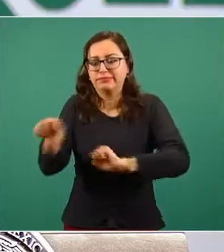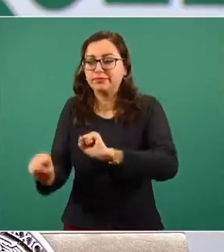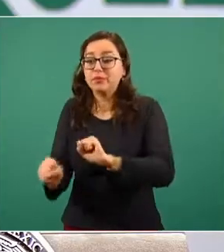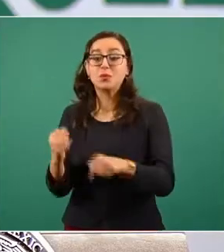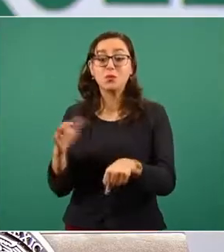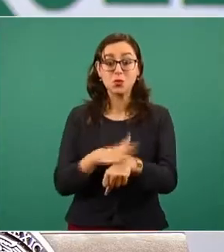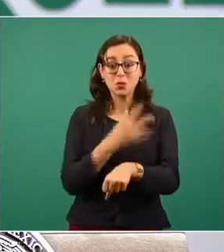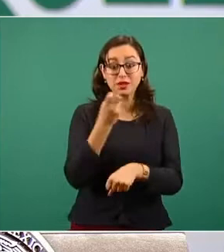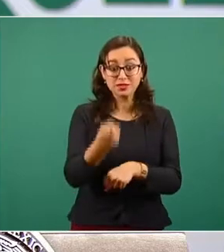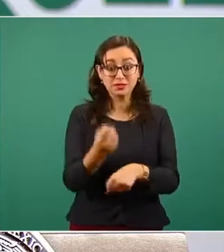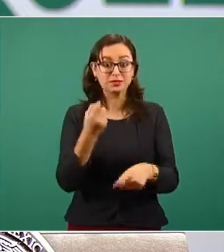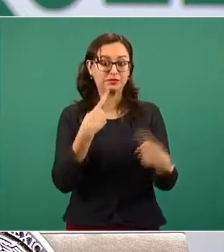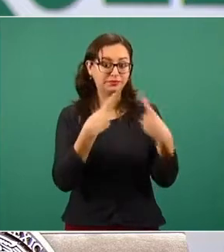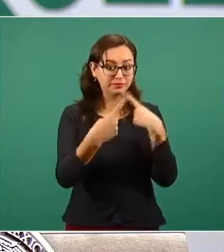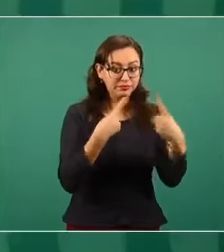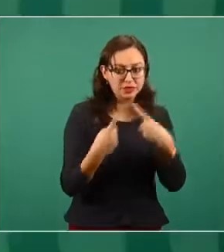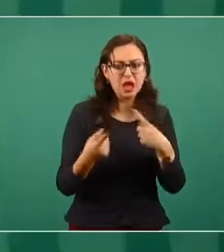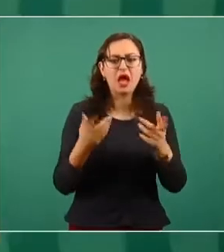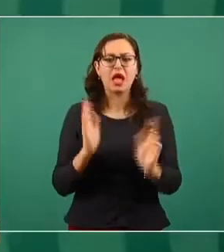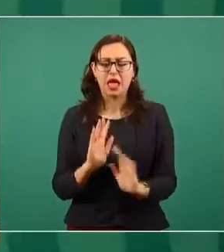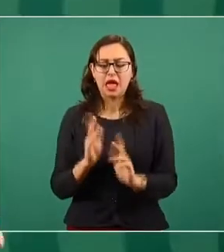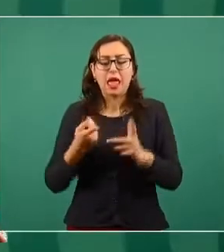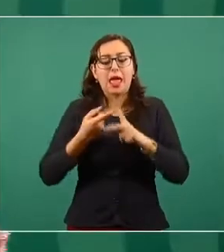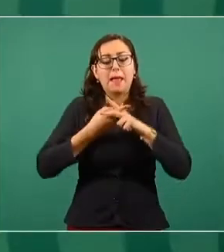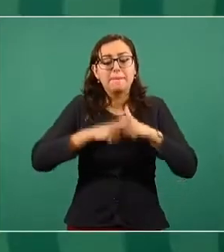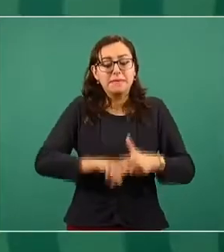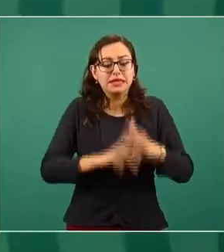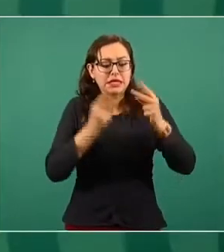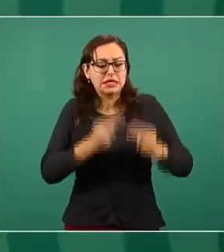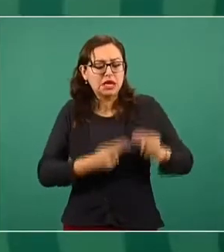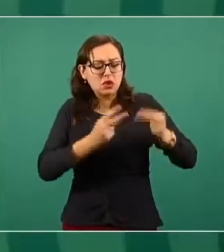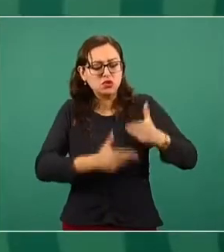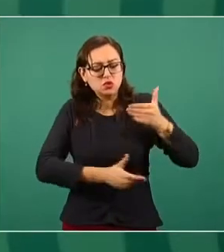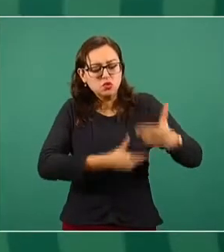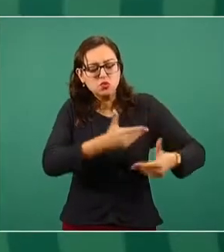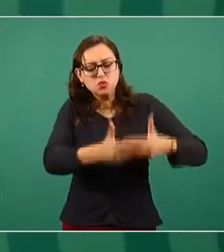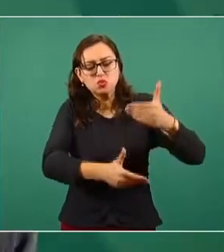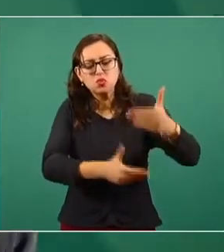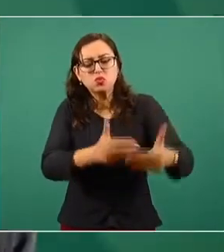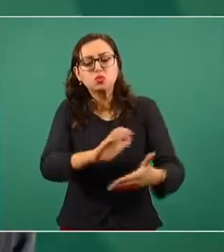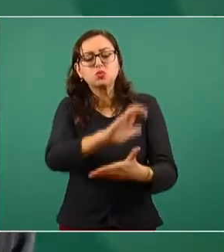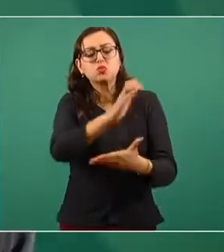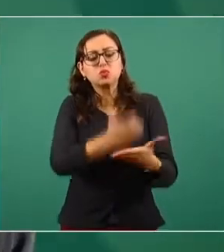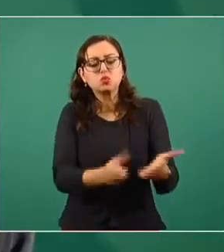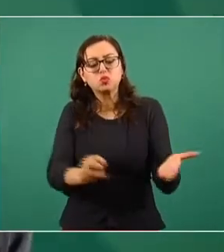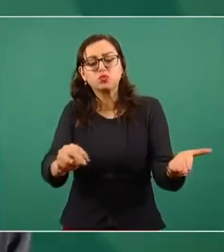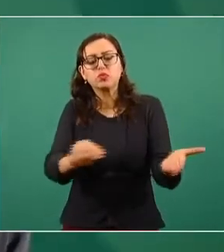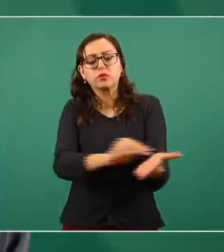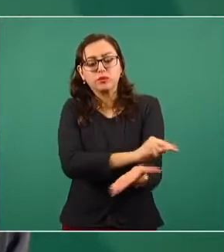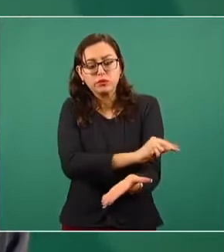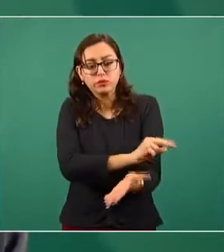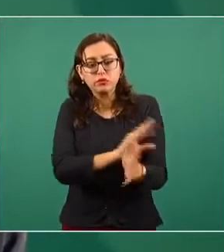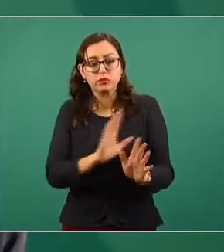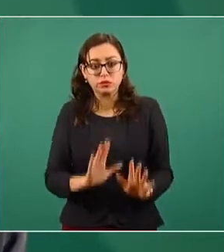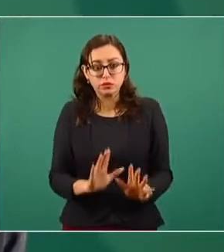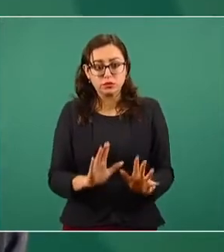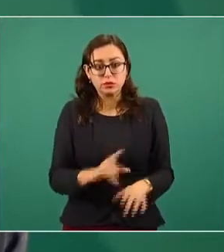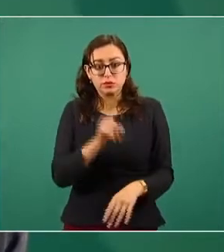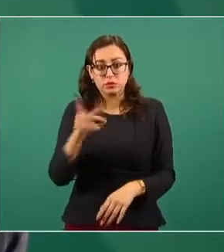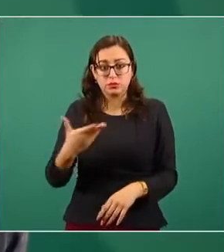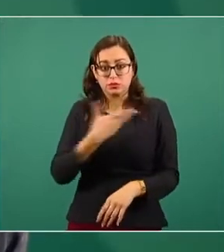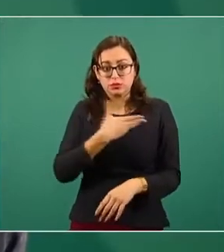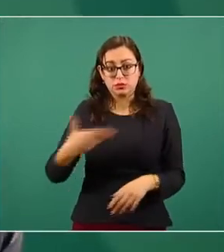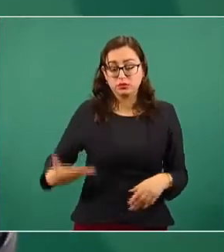en este caso la negociación va avanzada y está a punto de firmarse el contrato y con la intervención que hizo el señor